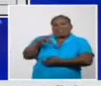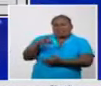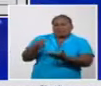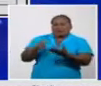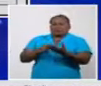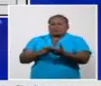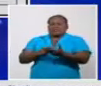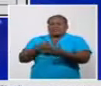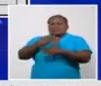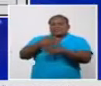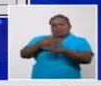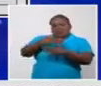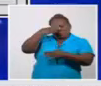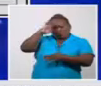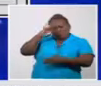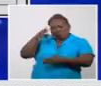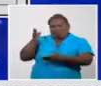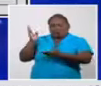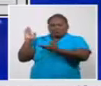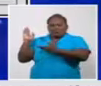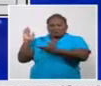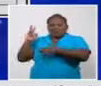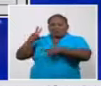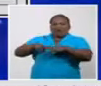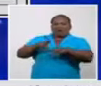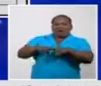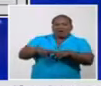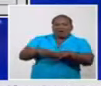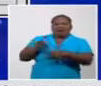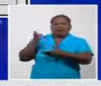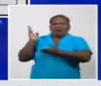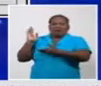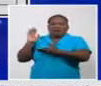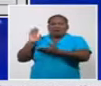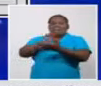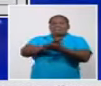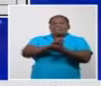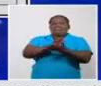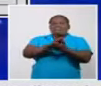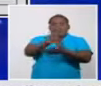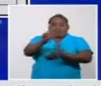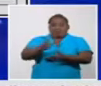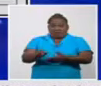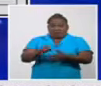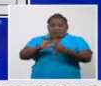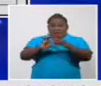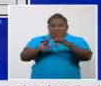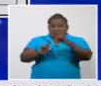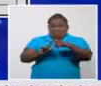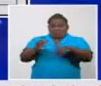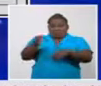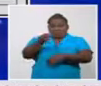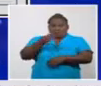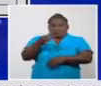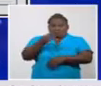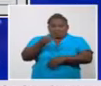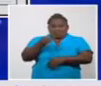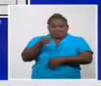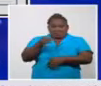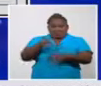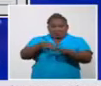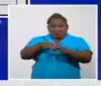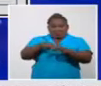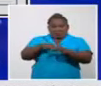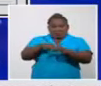Cuba La Habana Mayabeque Guantánamo y el municipio especial como son curvas que no se logra